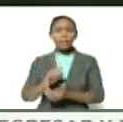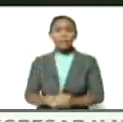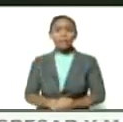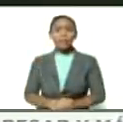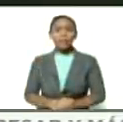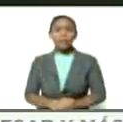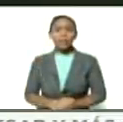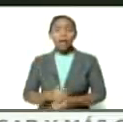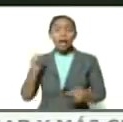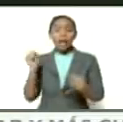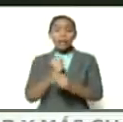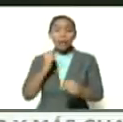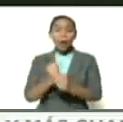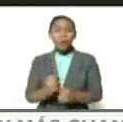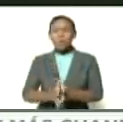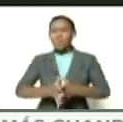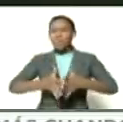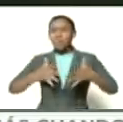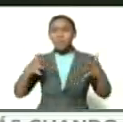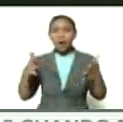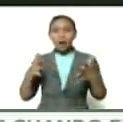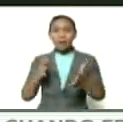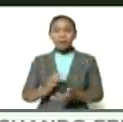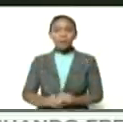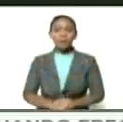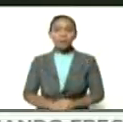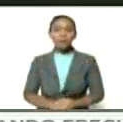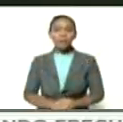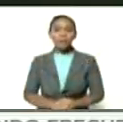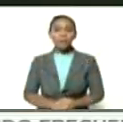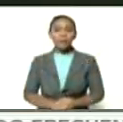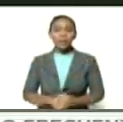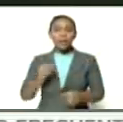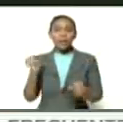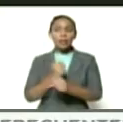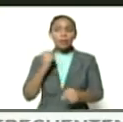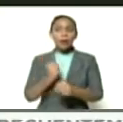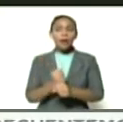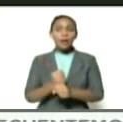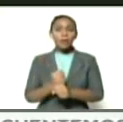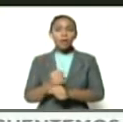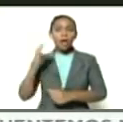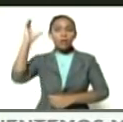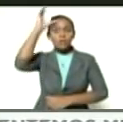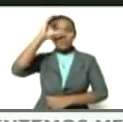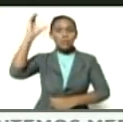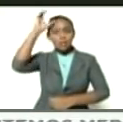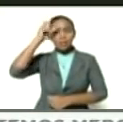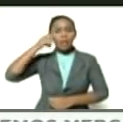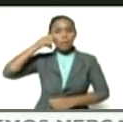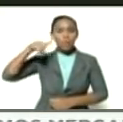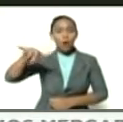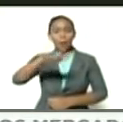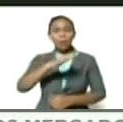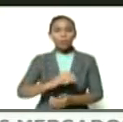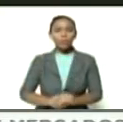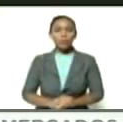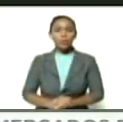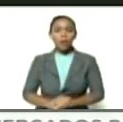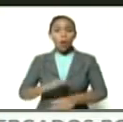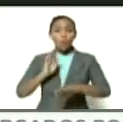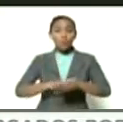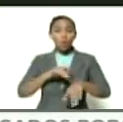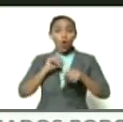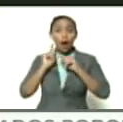es la obra más grande Pedrito es la obra más grande la conciencia del pueblo por eso